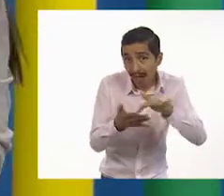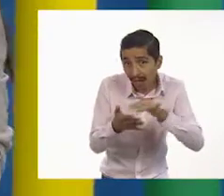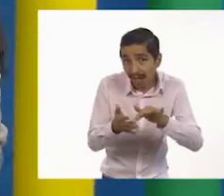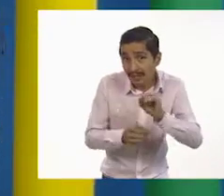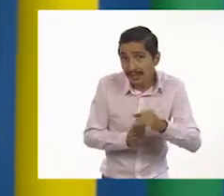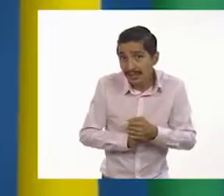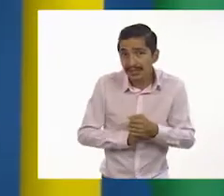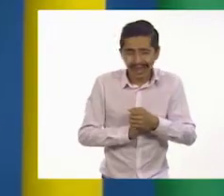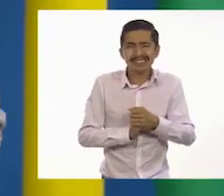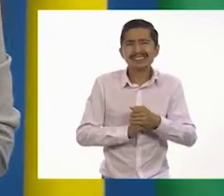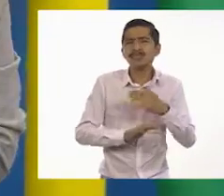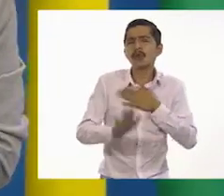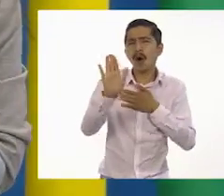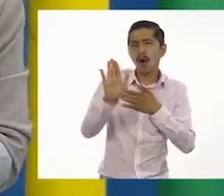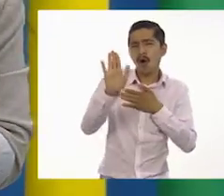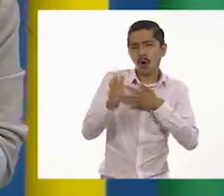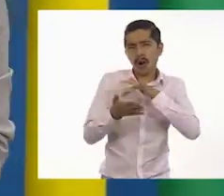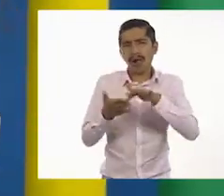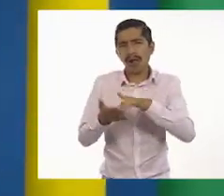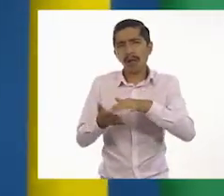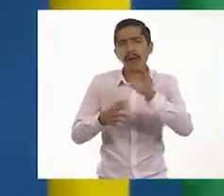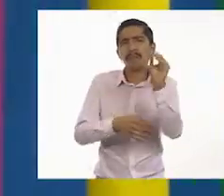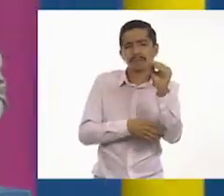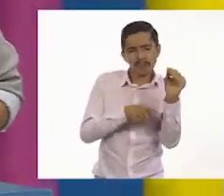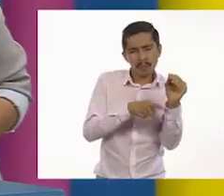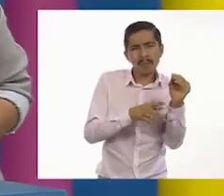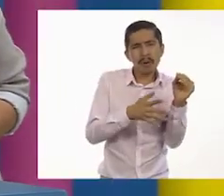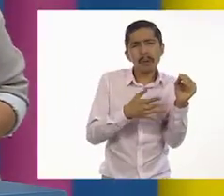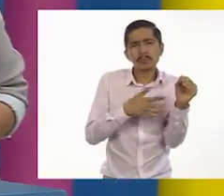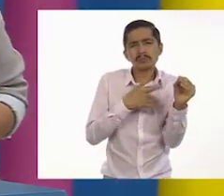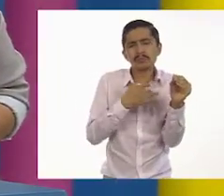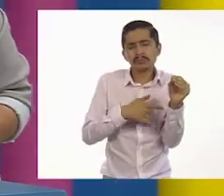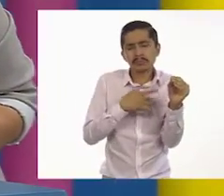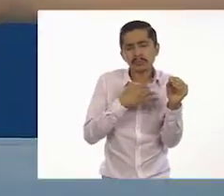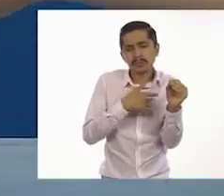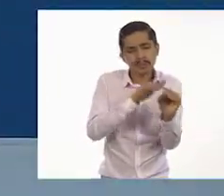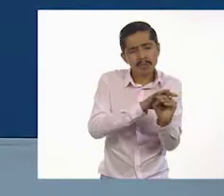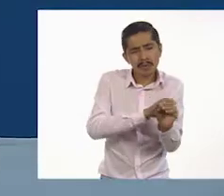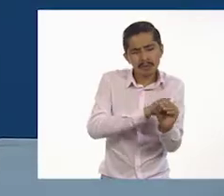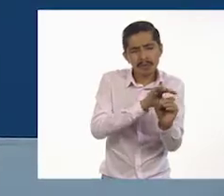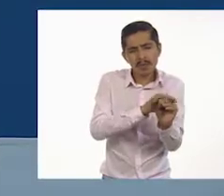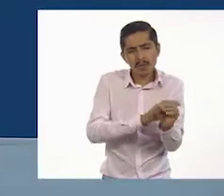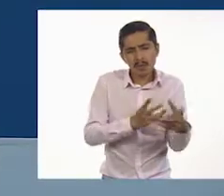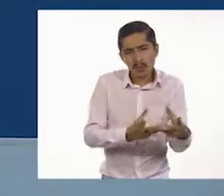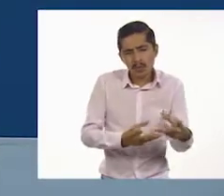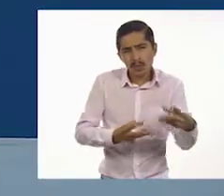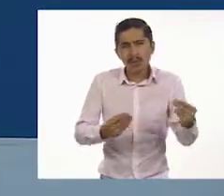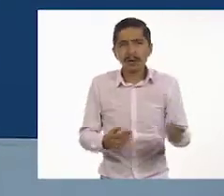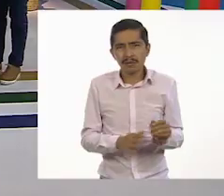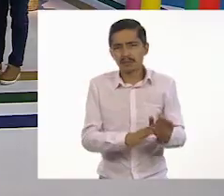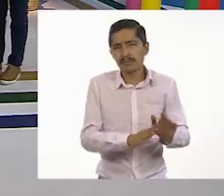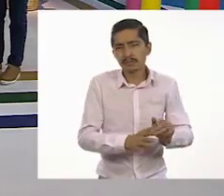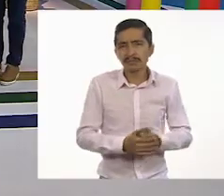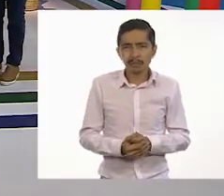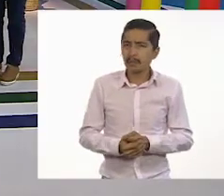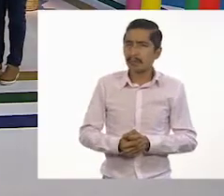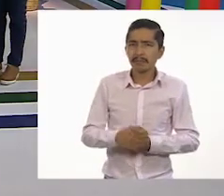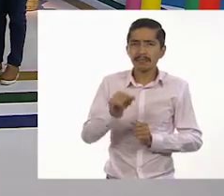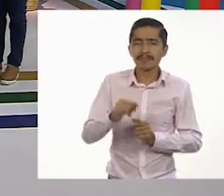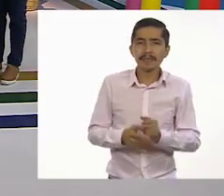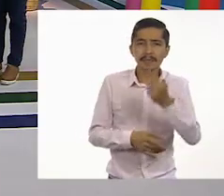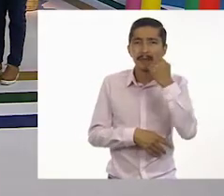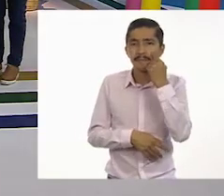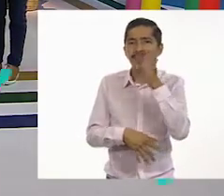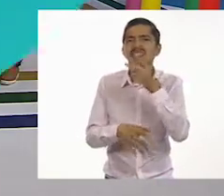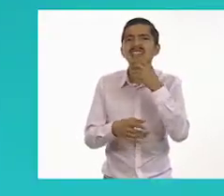profe, yo la leo, yo la leo mientras, sirve que Ton, pues, se siente y se acaba de recuperar. Perfecto, perfecto. Bueno, dice